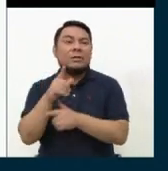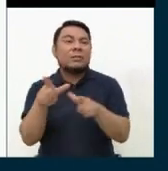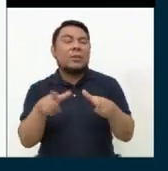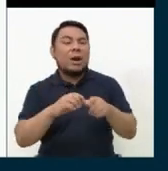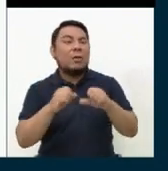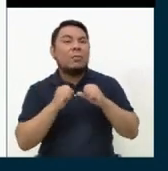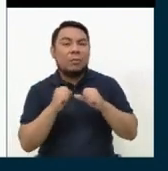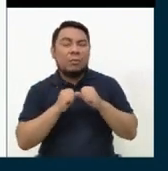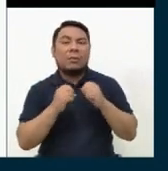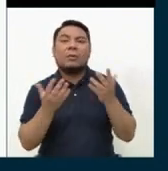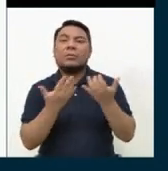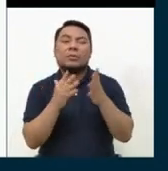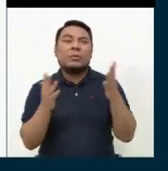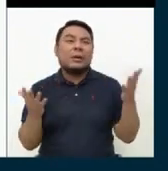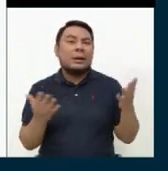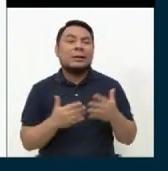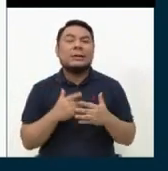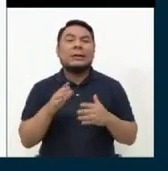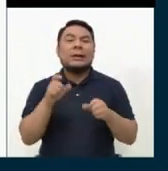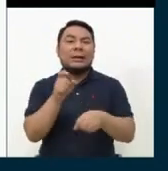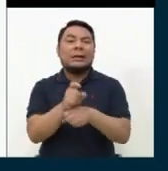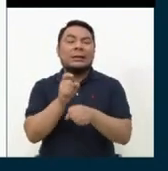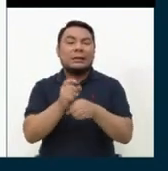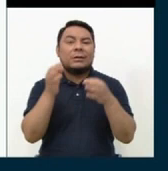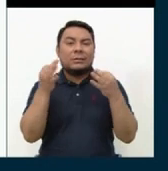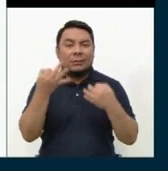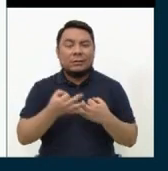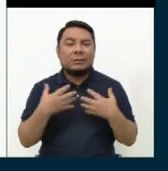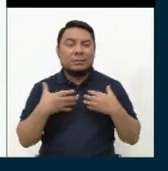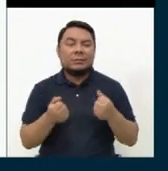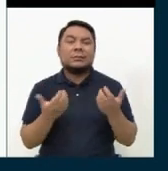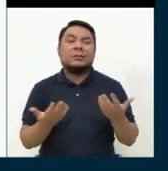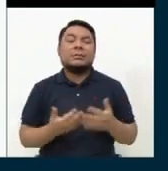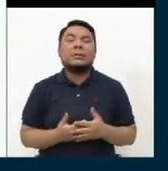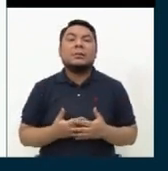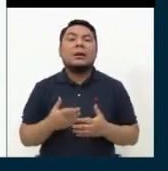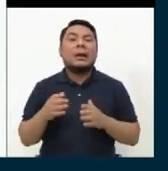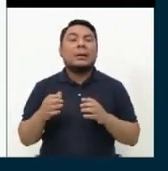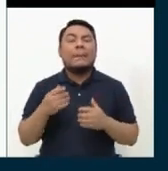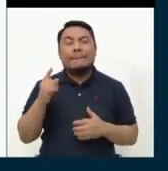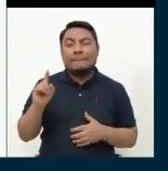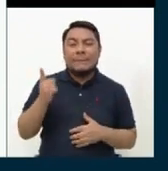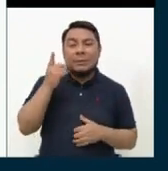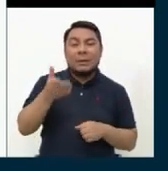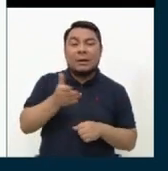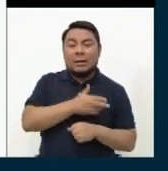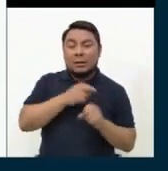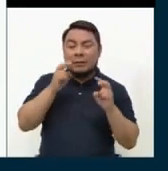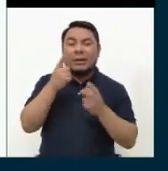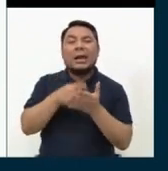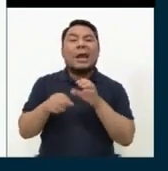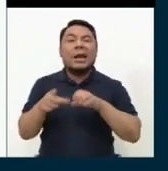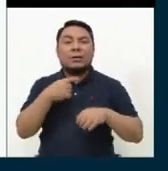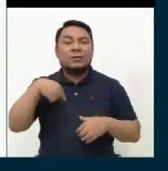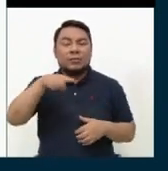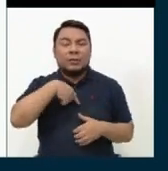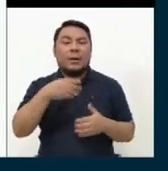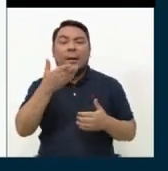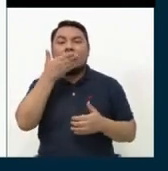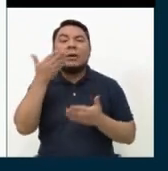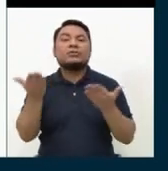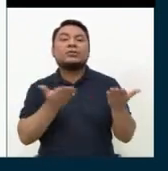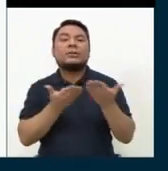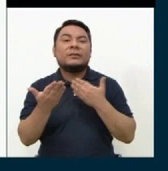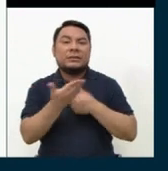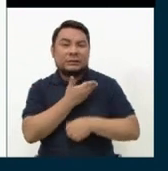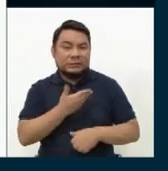no hay instituciones educativas adecuadas o de salud. Entonces, lo que deberíamos ver es qué podemos hacer nosotros para mejorar los servicios del Estado.